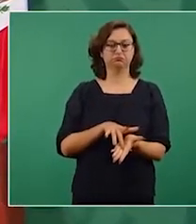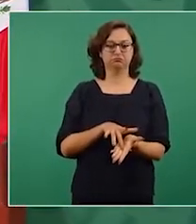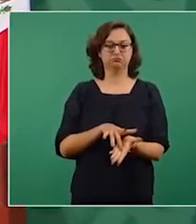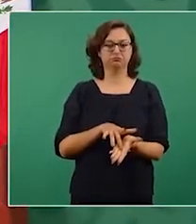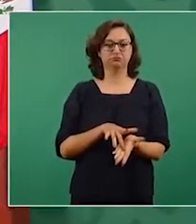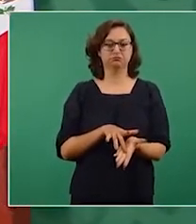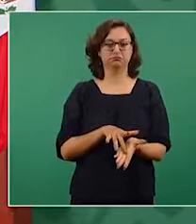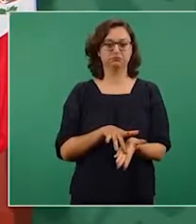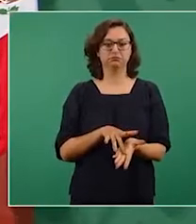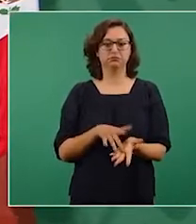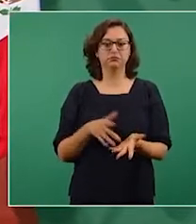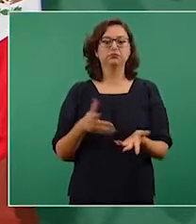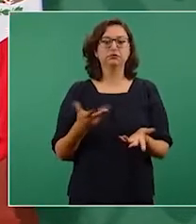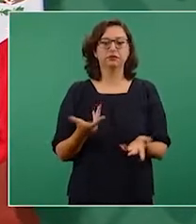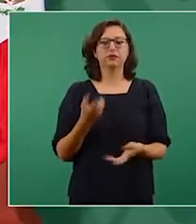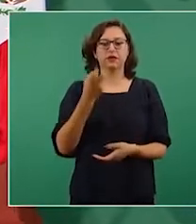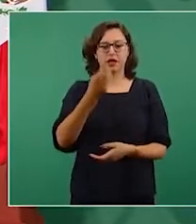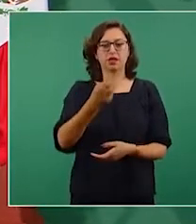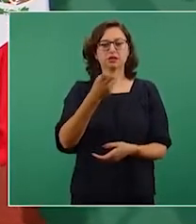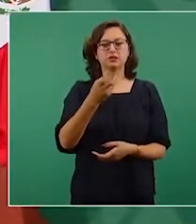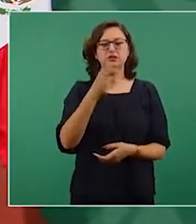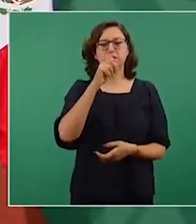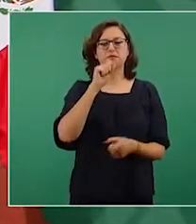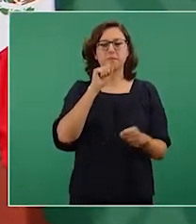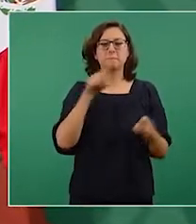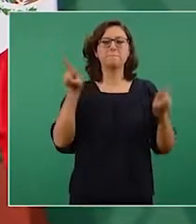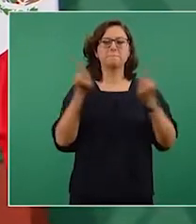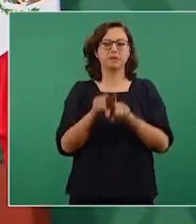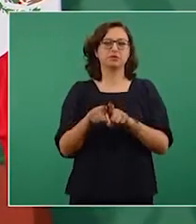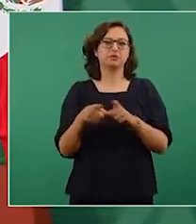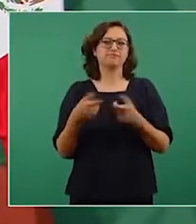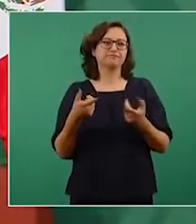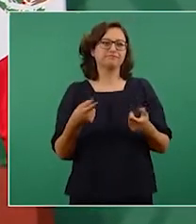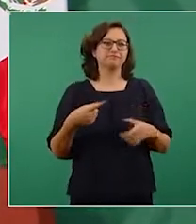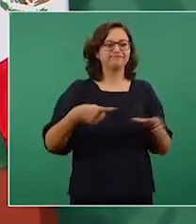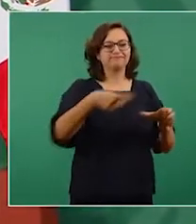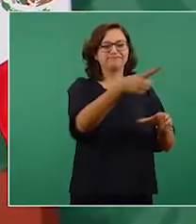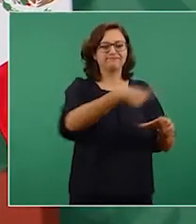Esa es la diferencia también que tenemos con el pensamiento conservador.